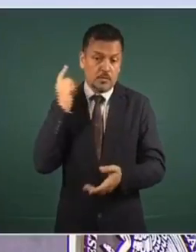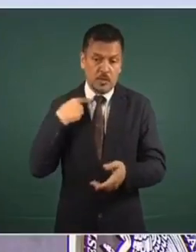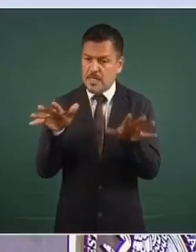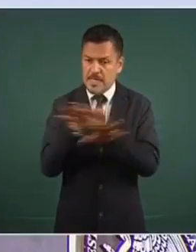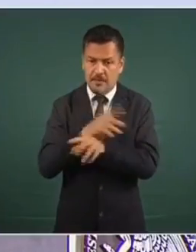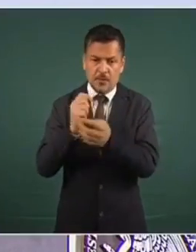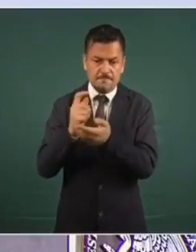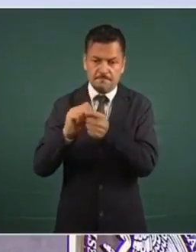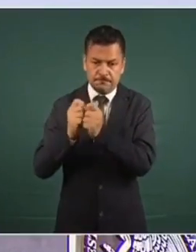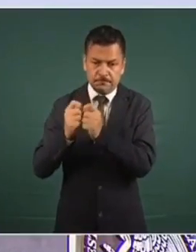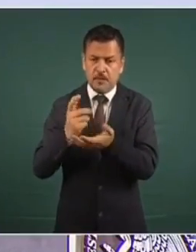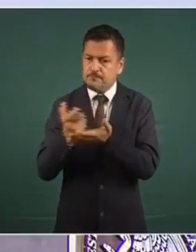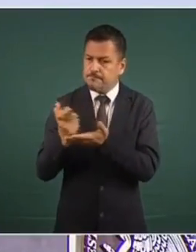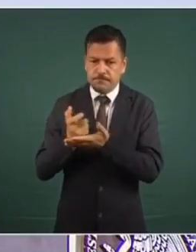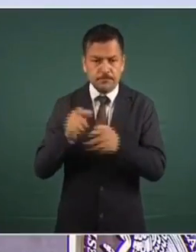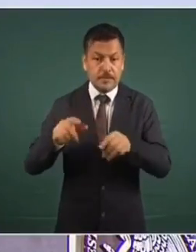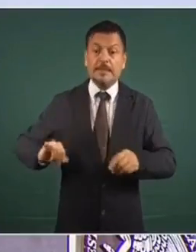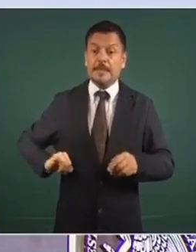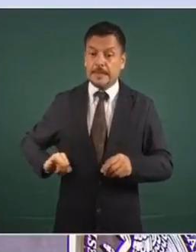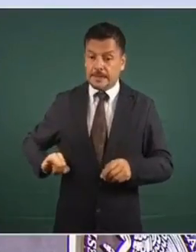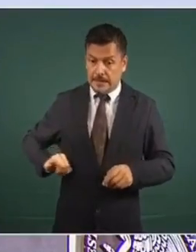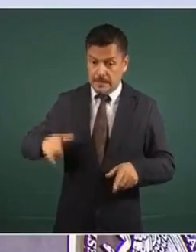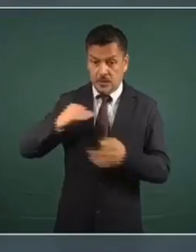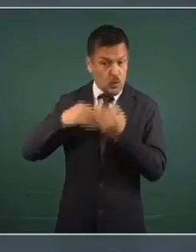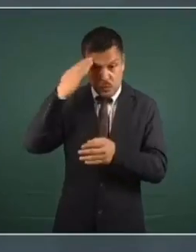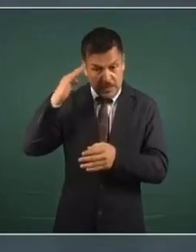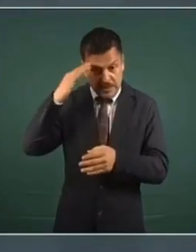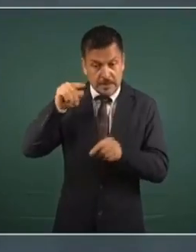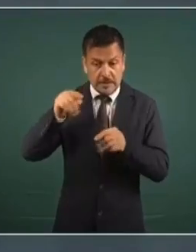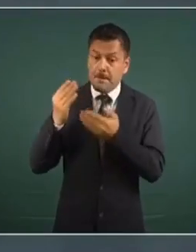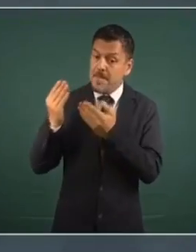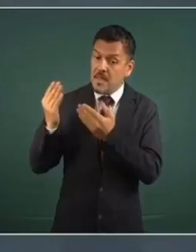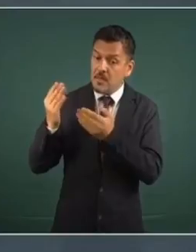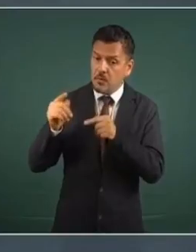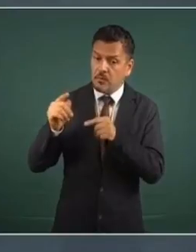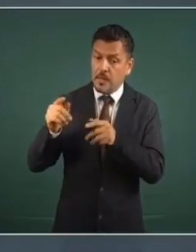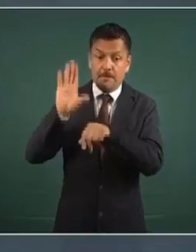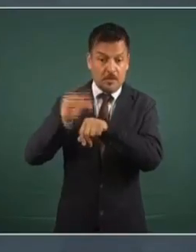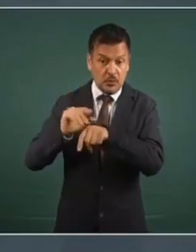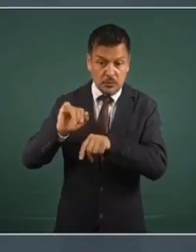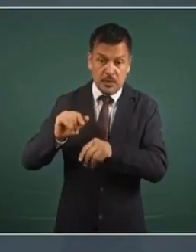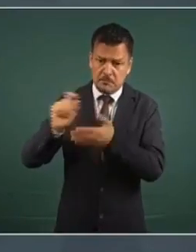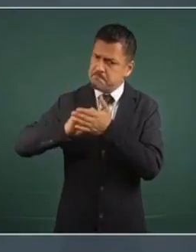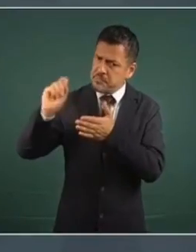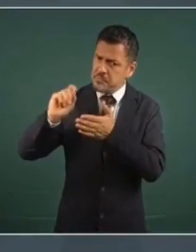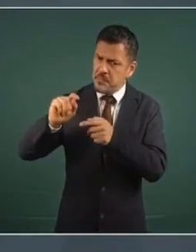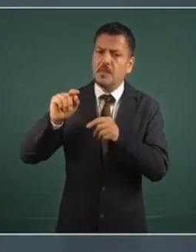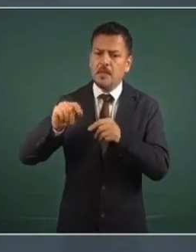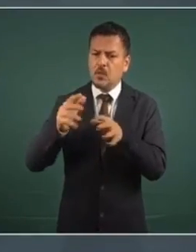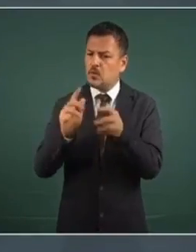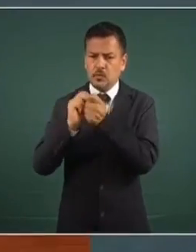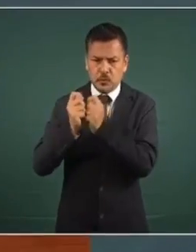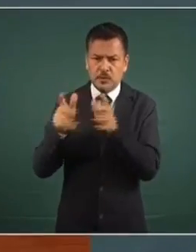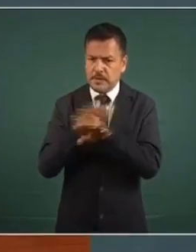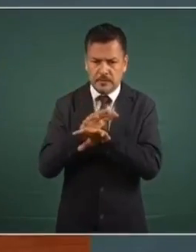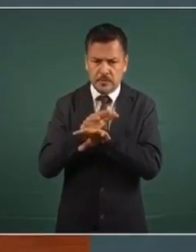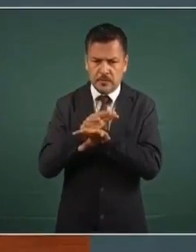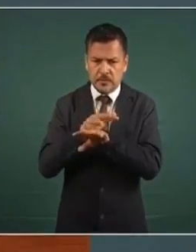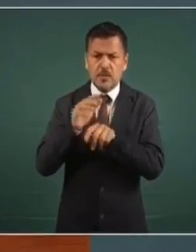aprobar el presupuesto. Es interesante que se sepa que estamos pidiendo autorización para hacer estos ajustes,